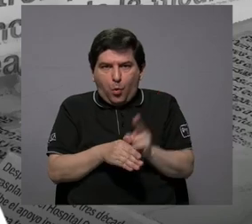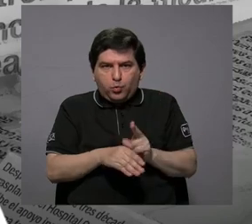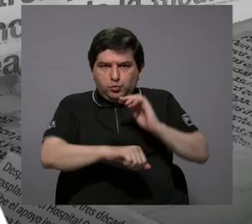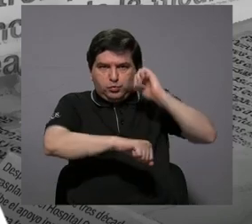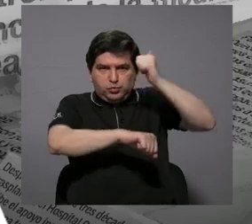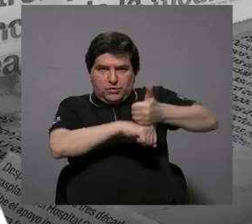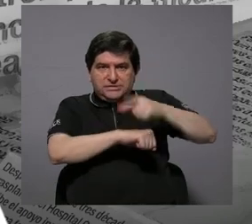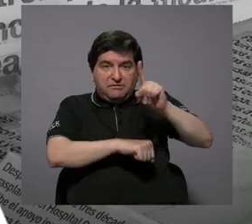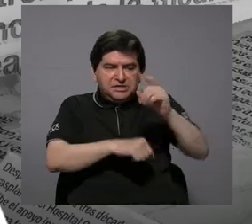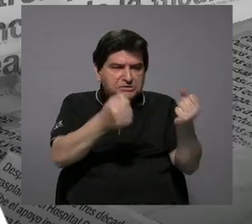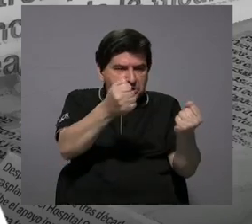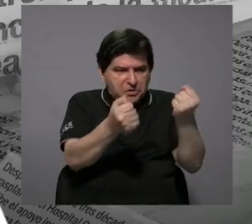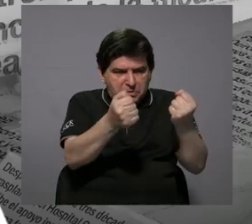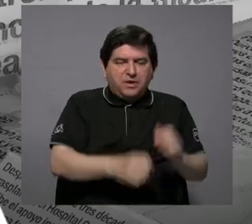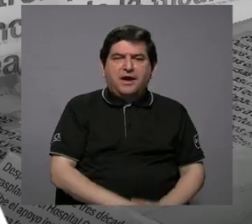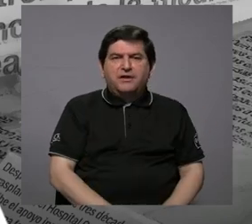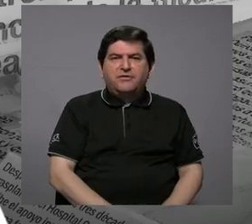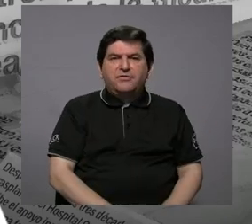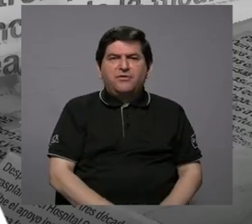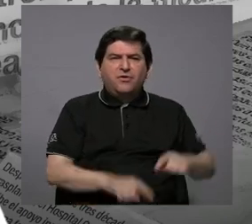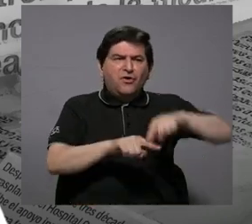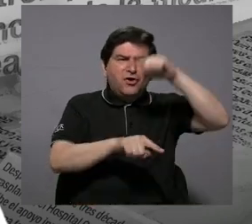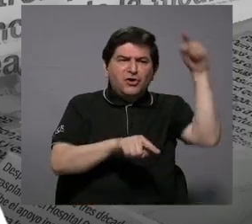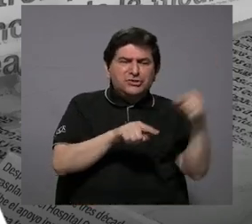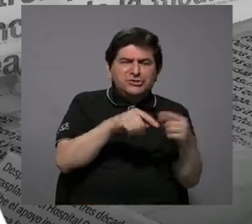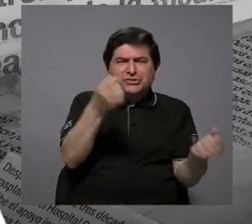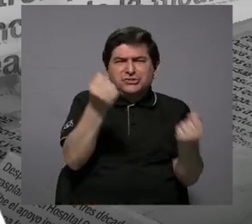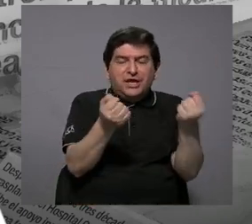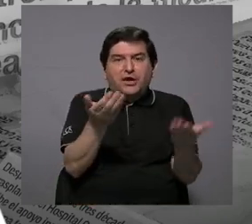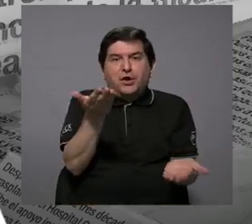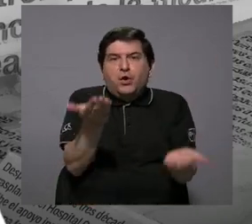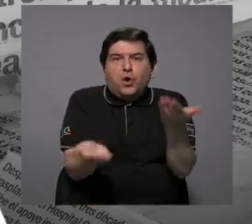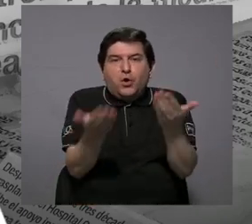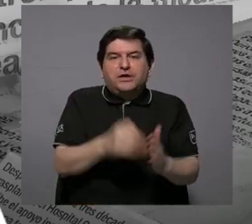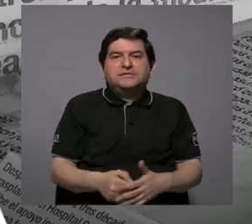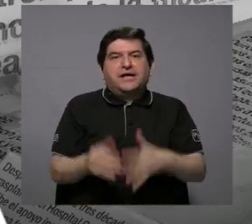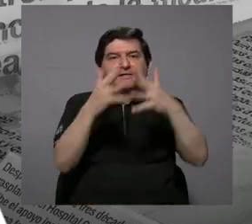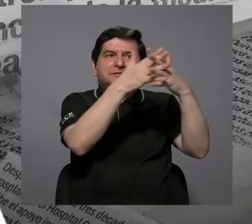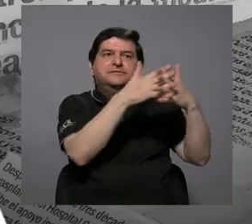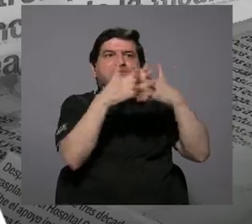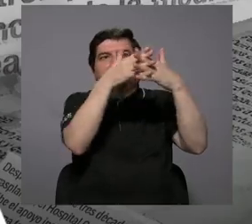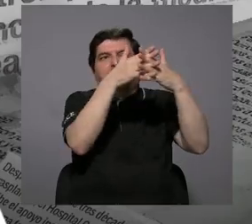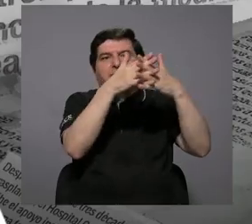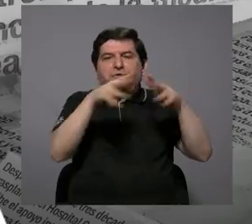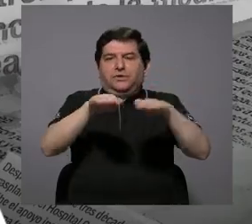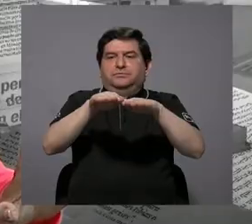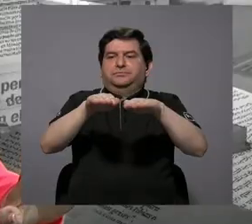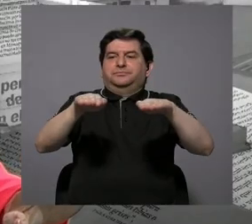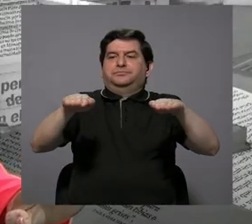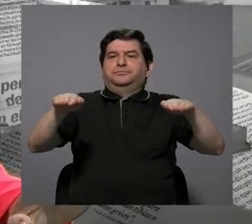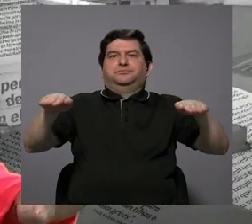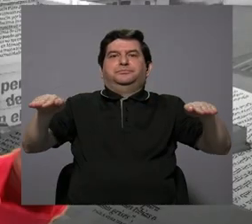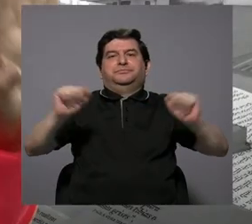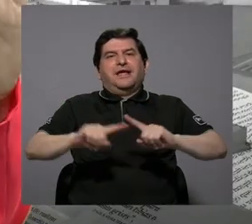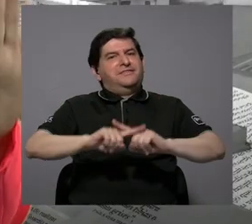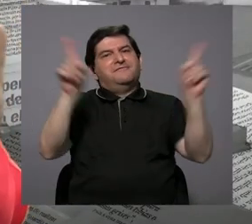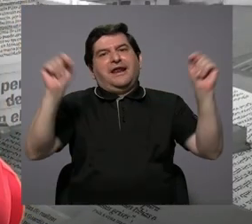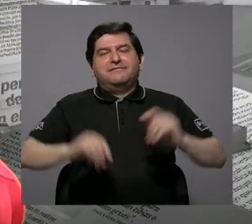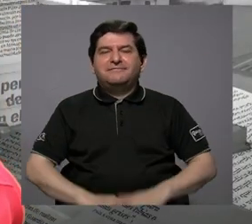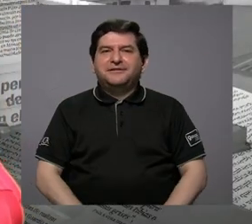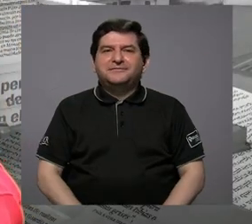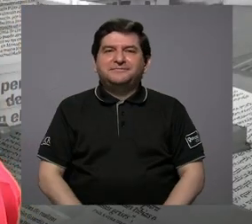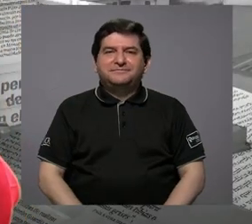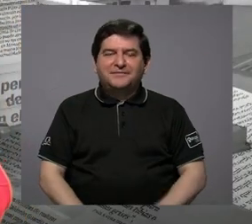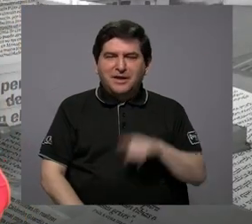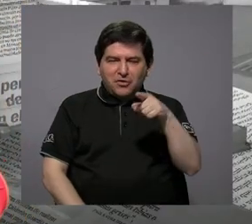estableció en un vehículo bajo un ciclo de conducción, por ejemplo, de Estados Unidos. ¿Verdad? Que es totalmente diferente. Vamos a